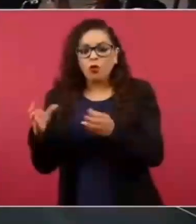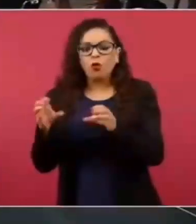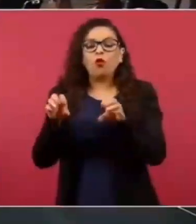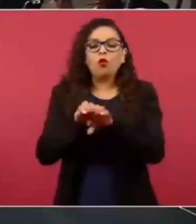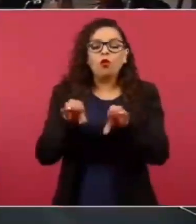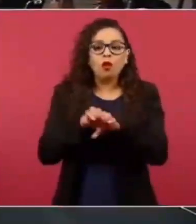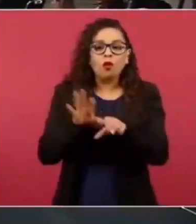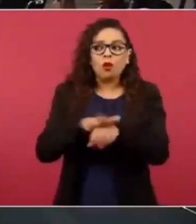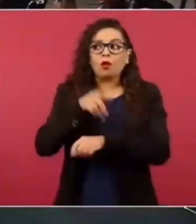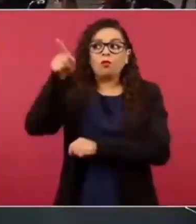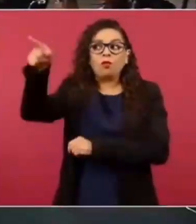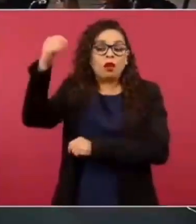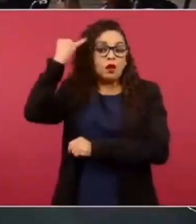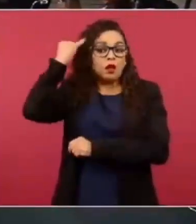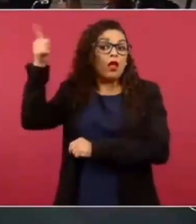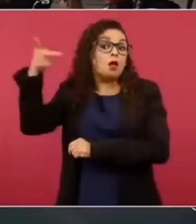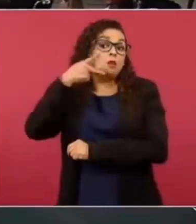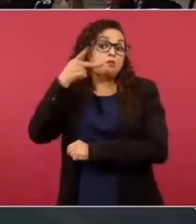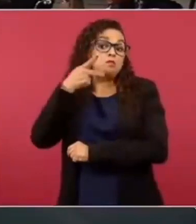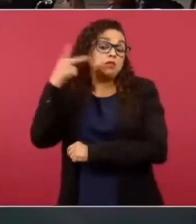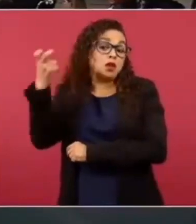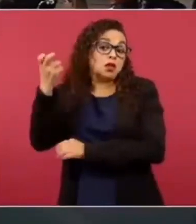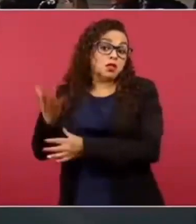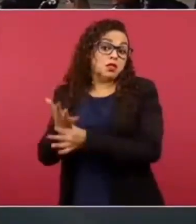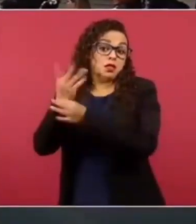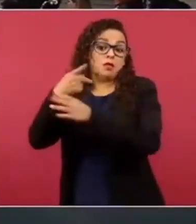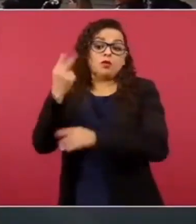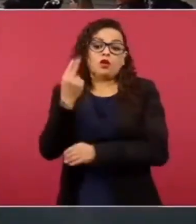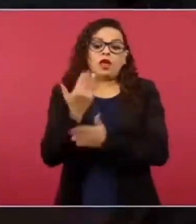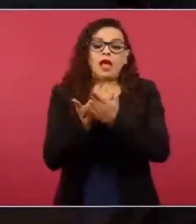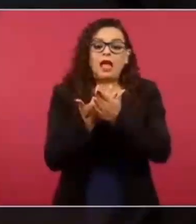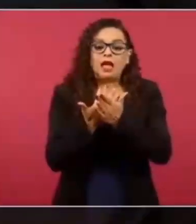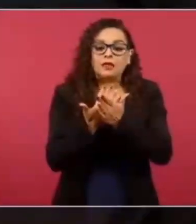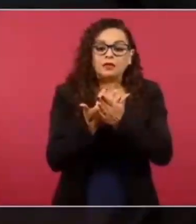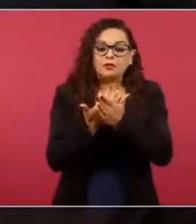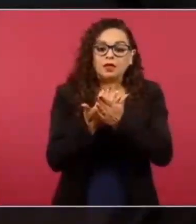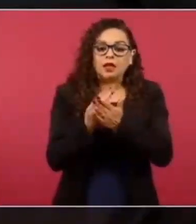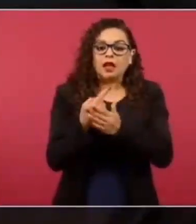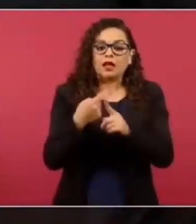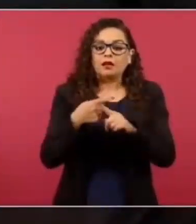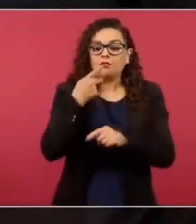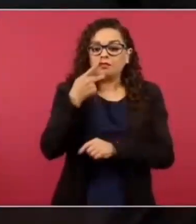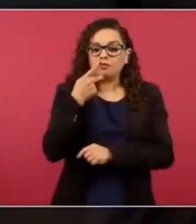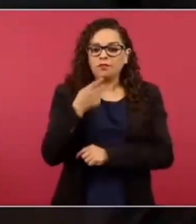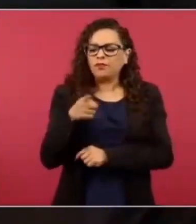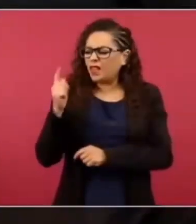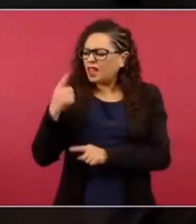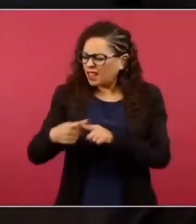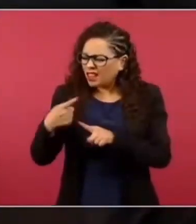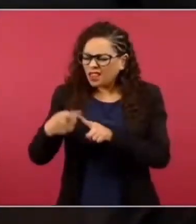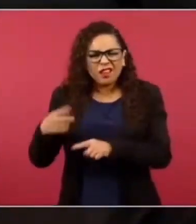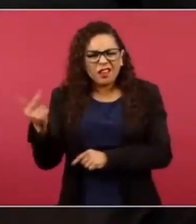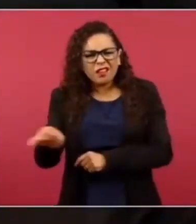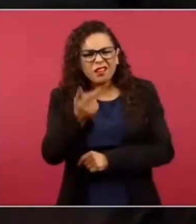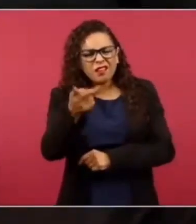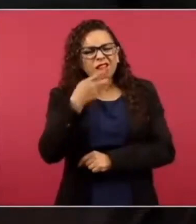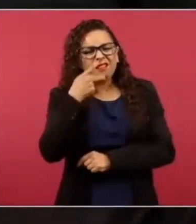pero esa es la hipótesis que él maneja. Habrá que esperar a ver qué es lo que menciona también y lo que declara. Se llama